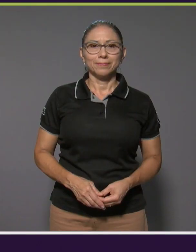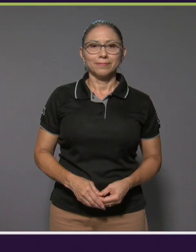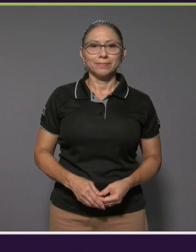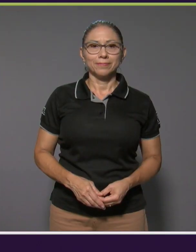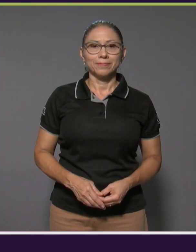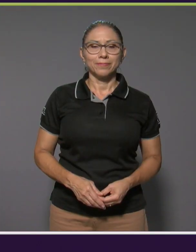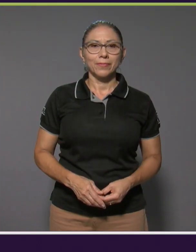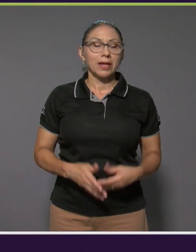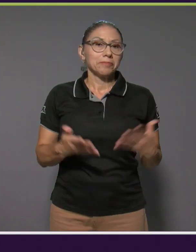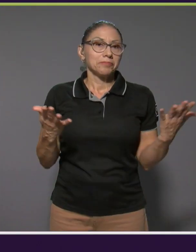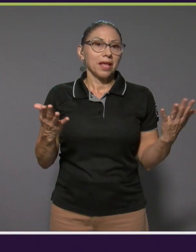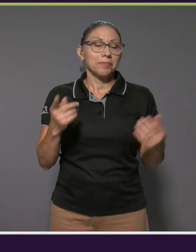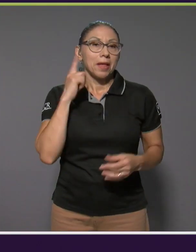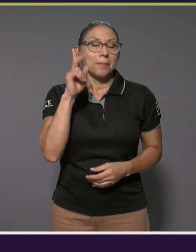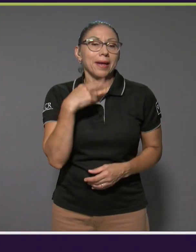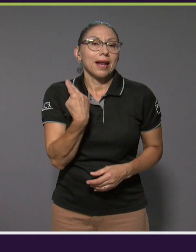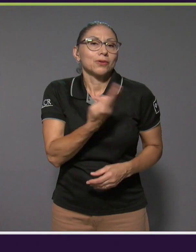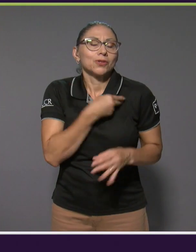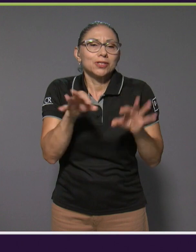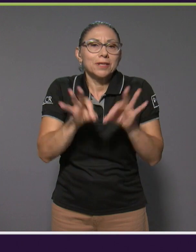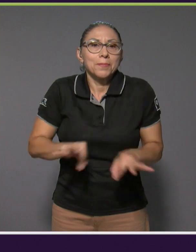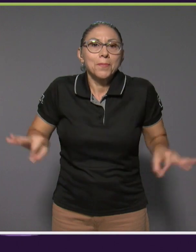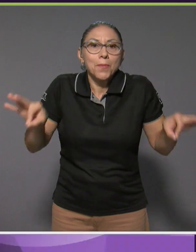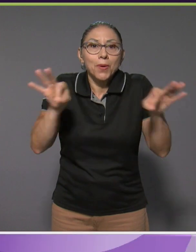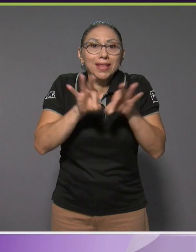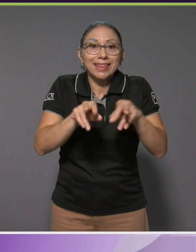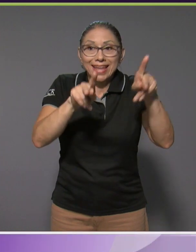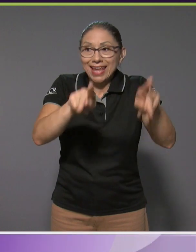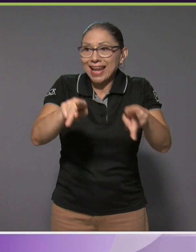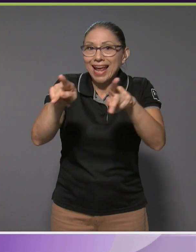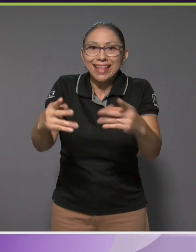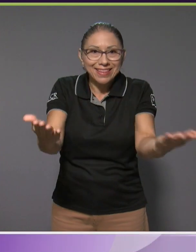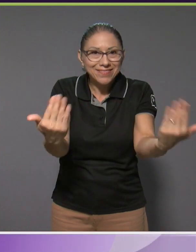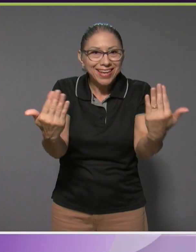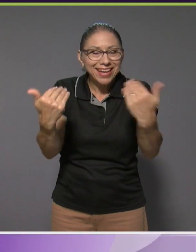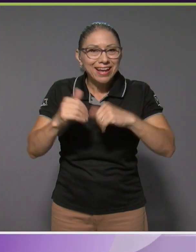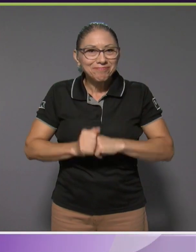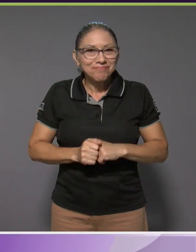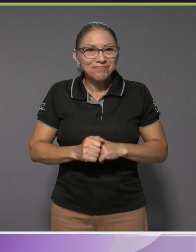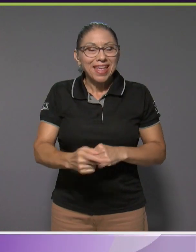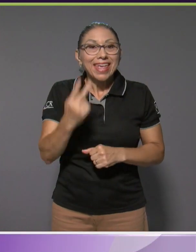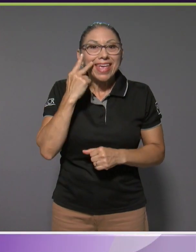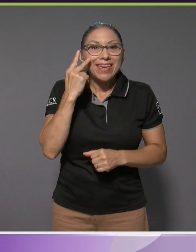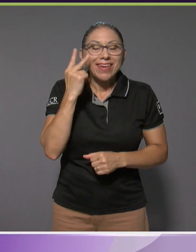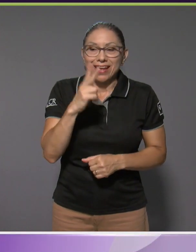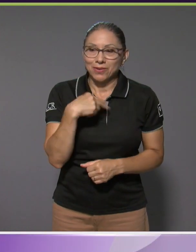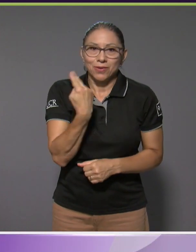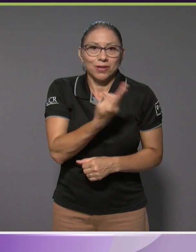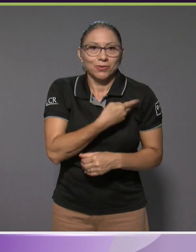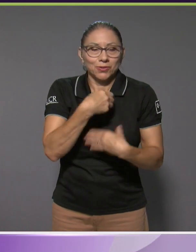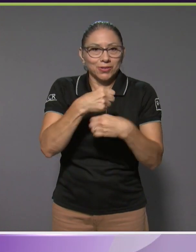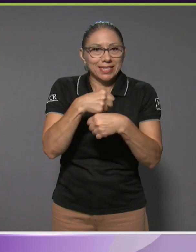Para nosotros es importante que la gente venga, que vea lo que nosotros hacemos,